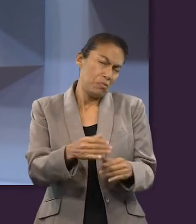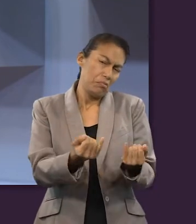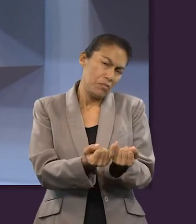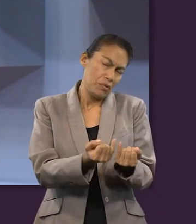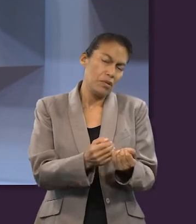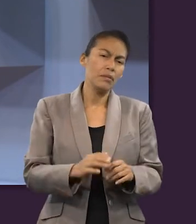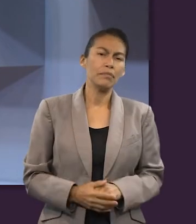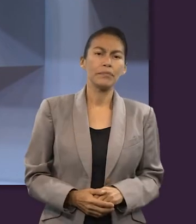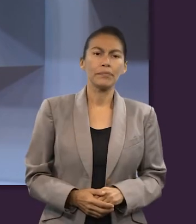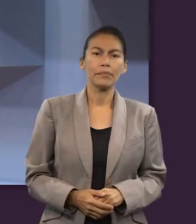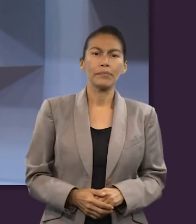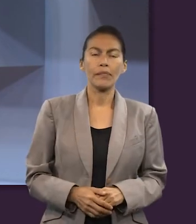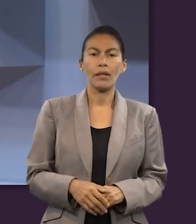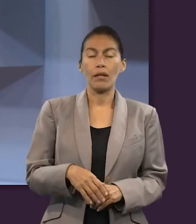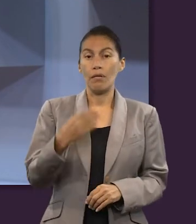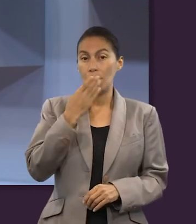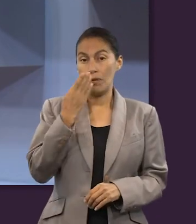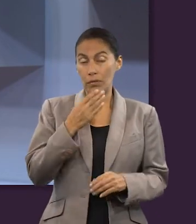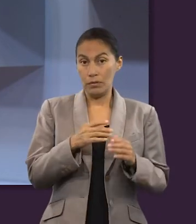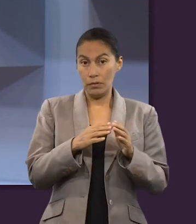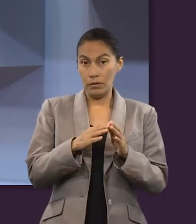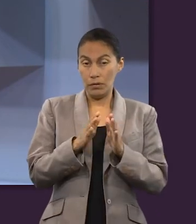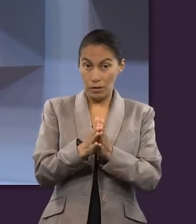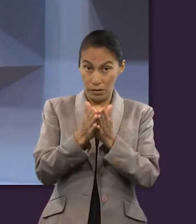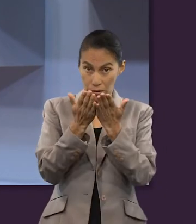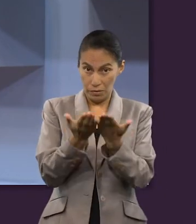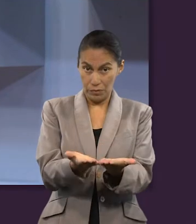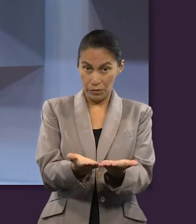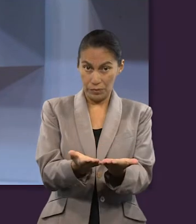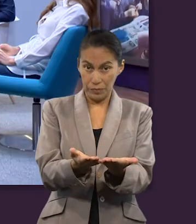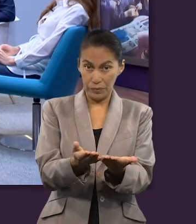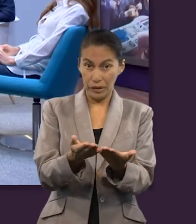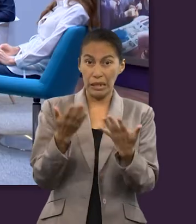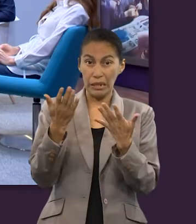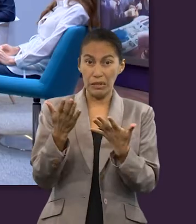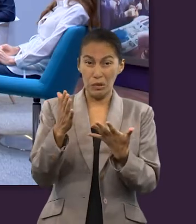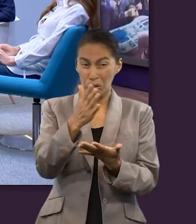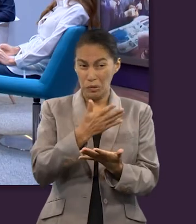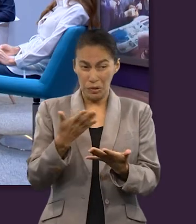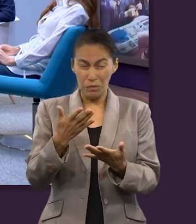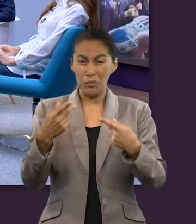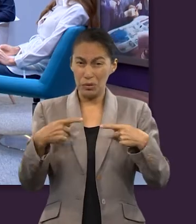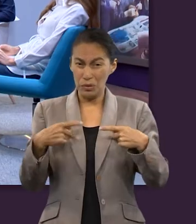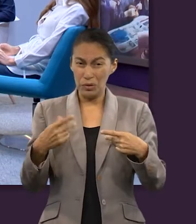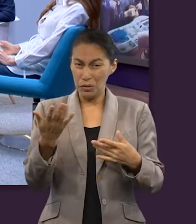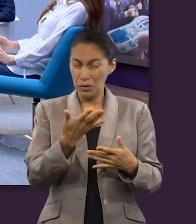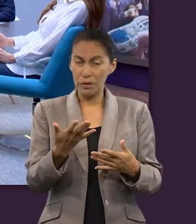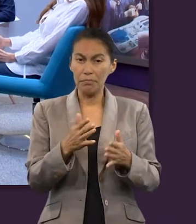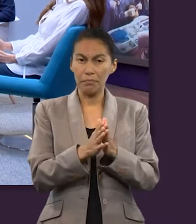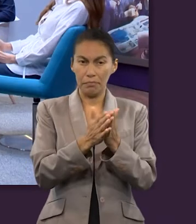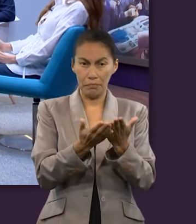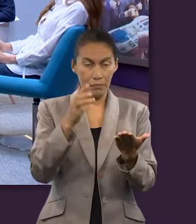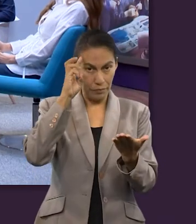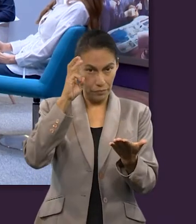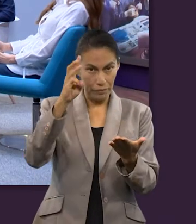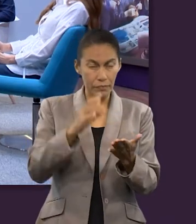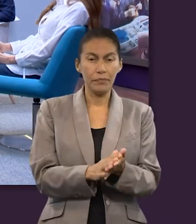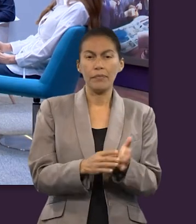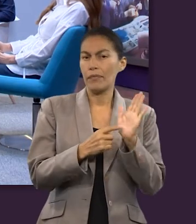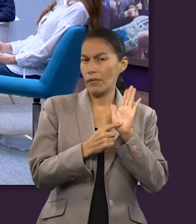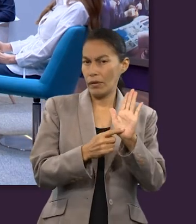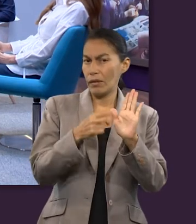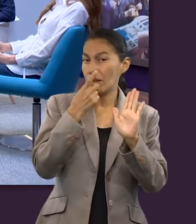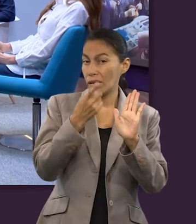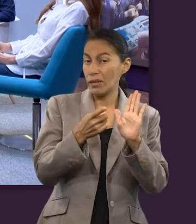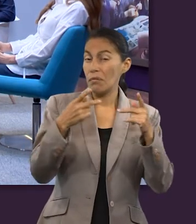compartir un poquito lo que se encuentra en el libro El deseado de todas las gentes, que nos amplía y nos confirma esta idea que